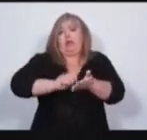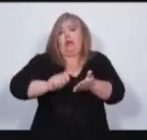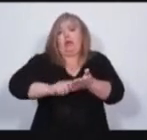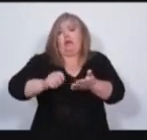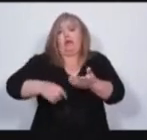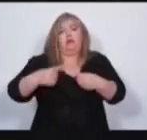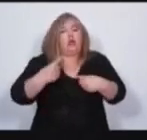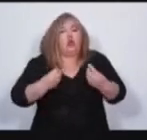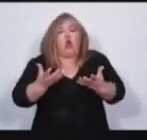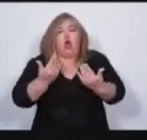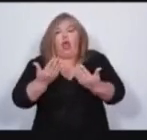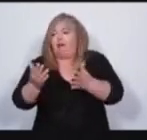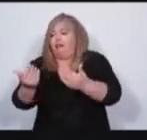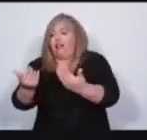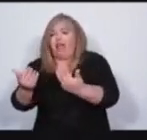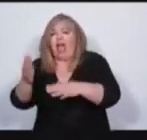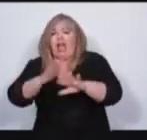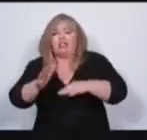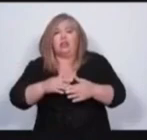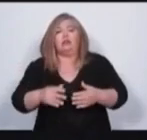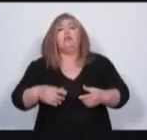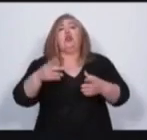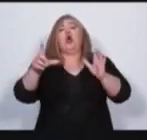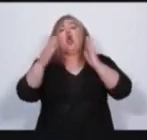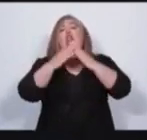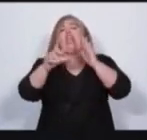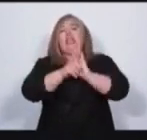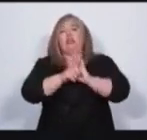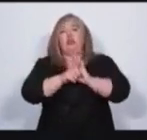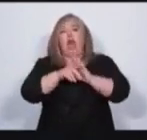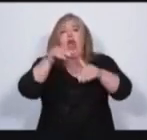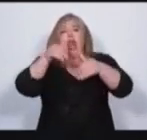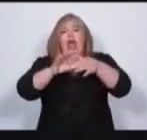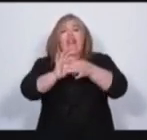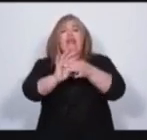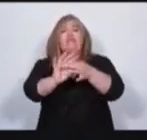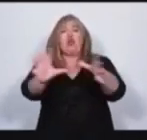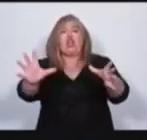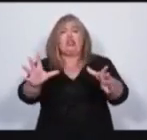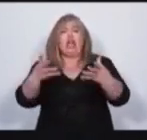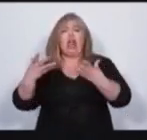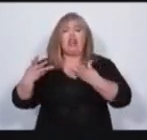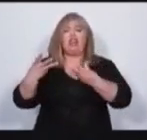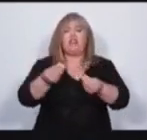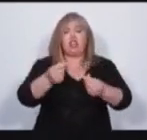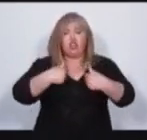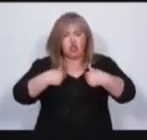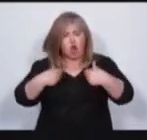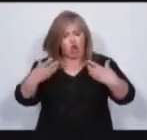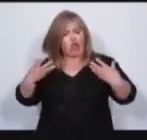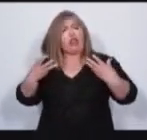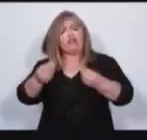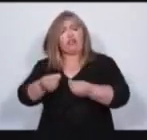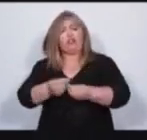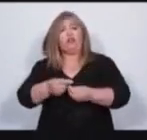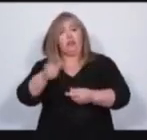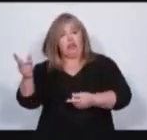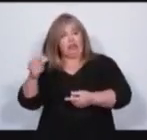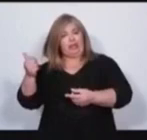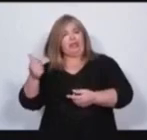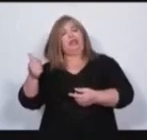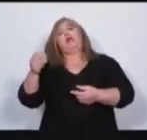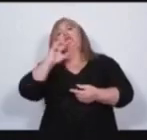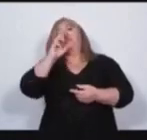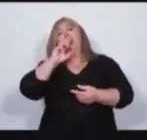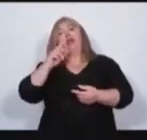la legislatura debe cuidar la democracia. Democracia que defiendo con convicción. Y quiero marcar aquí que la candidata a vicegobernadora de Alfredo